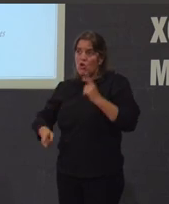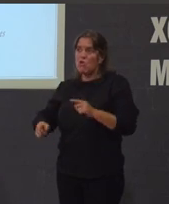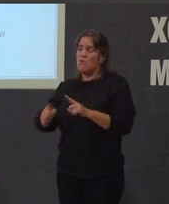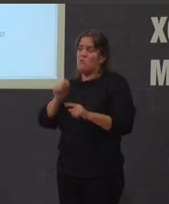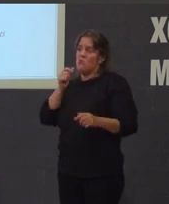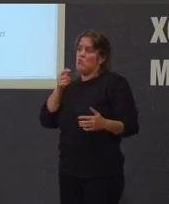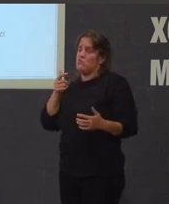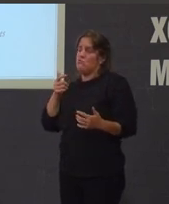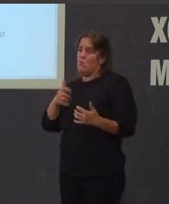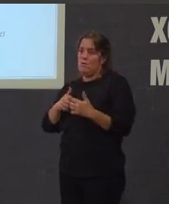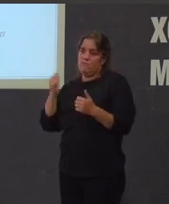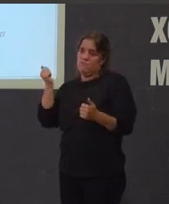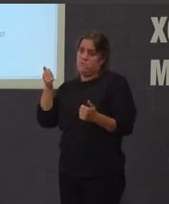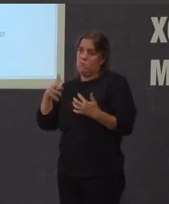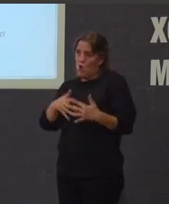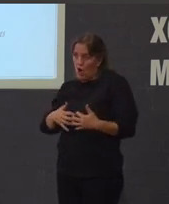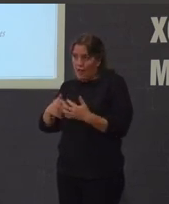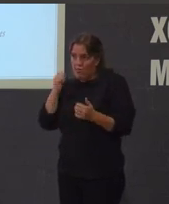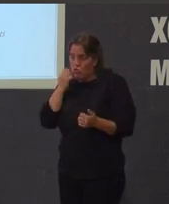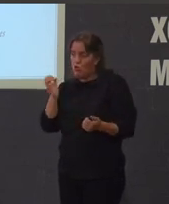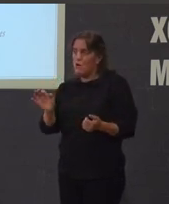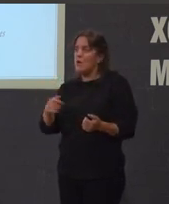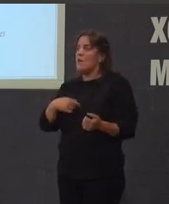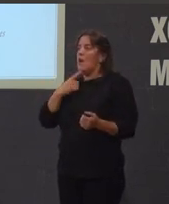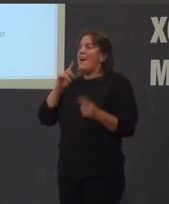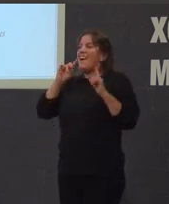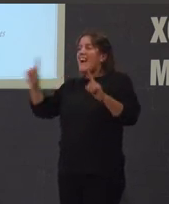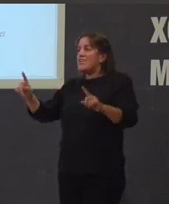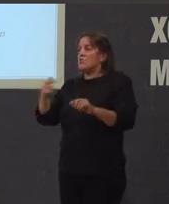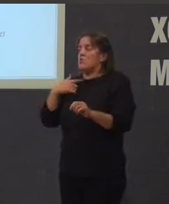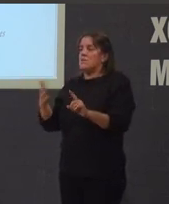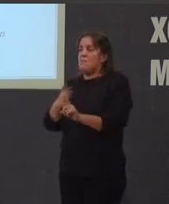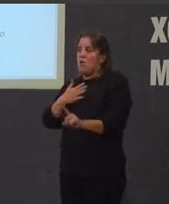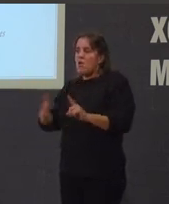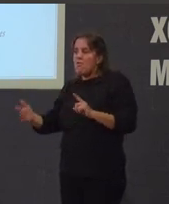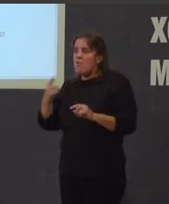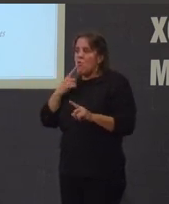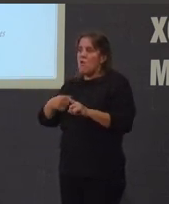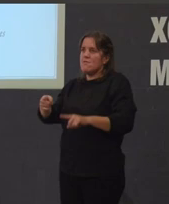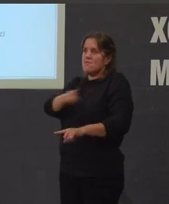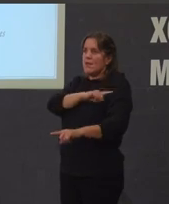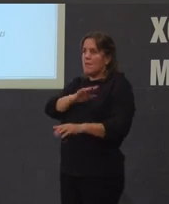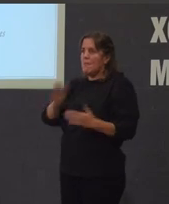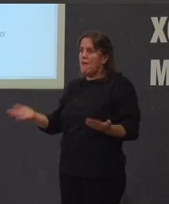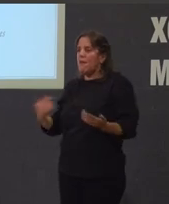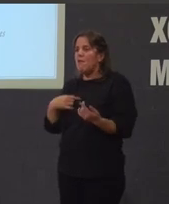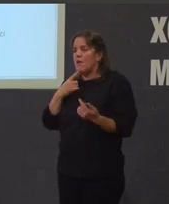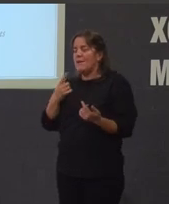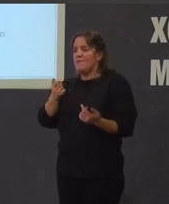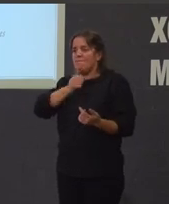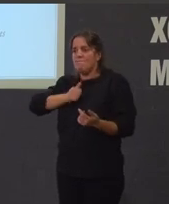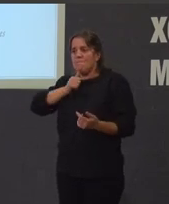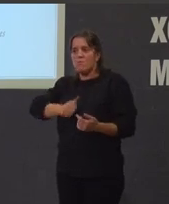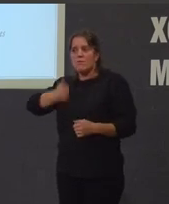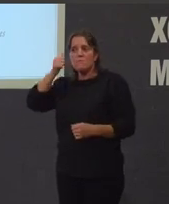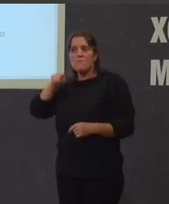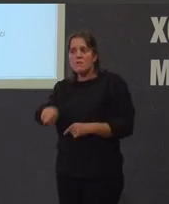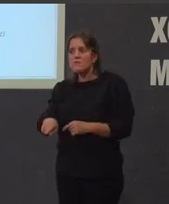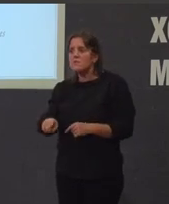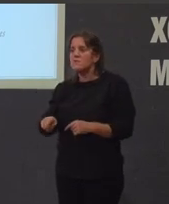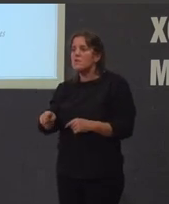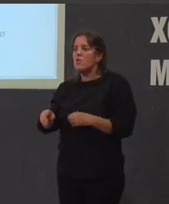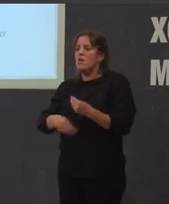violento precisa que cando esa fase de violencia extrema xa non aguanta máis de por sí